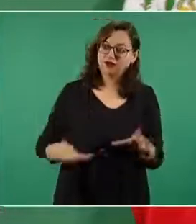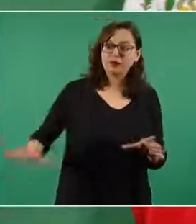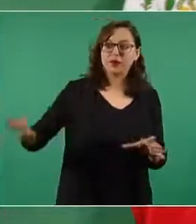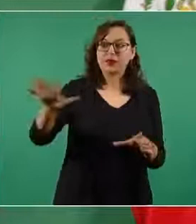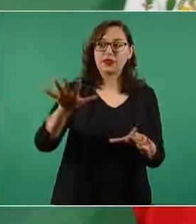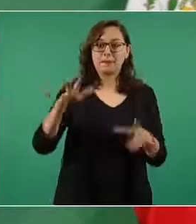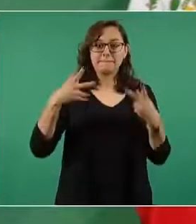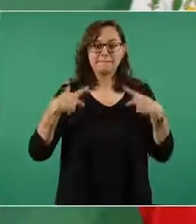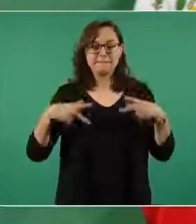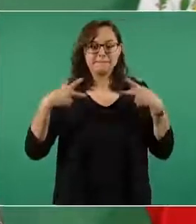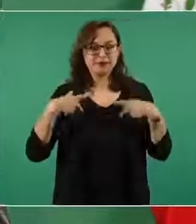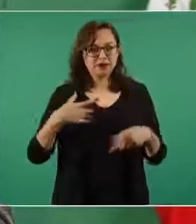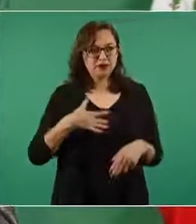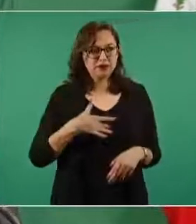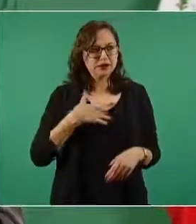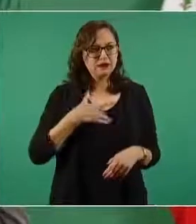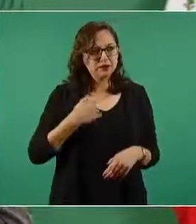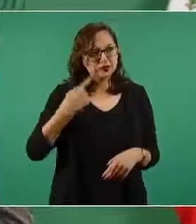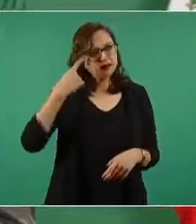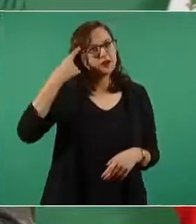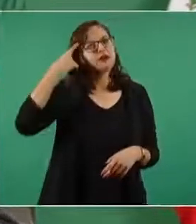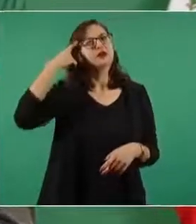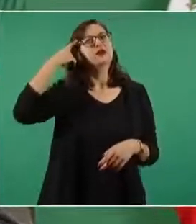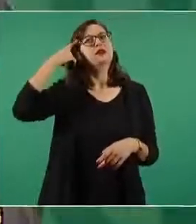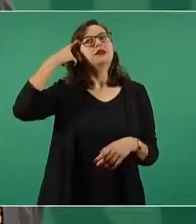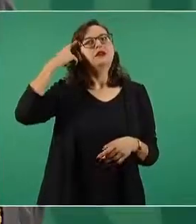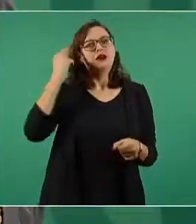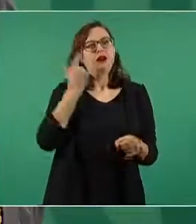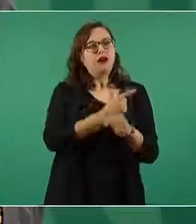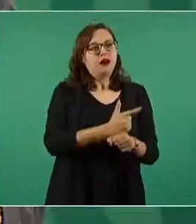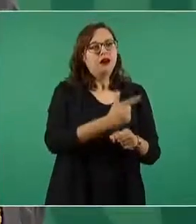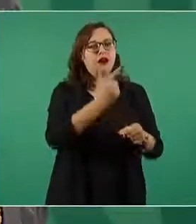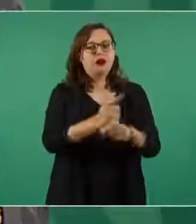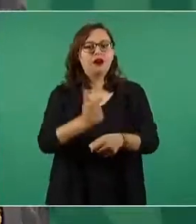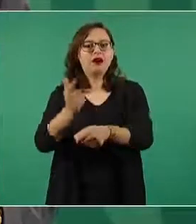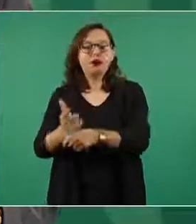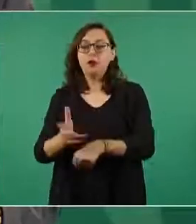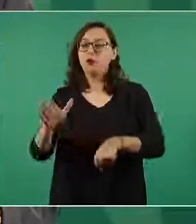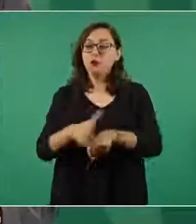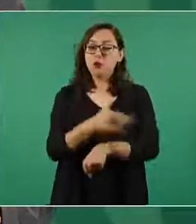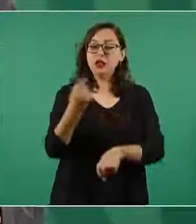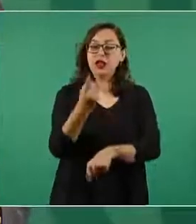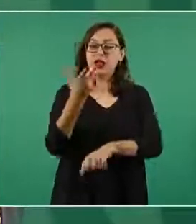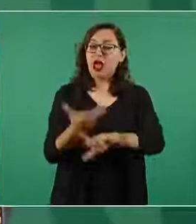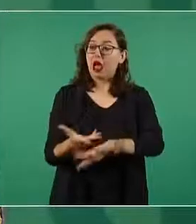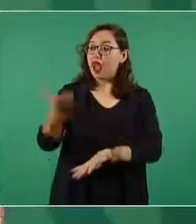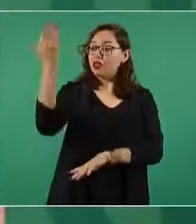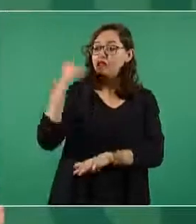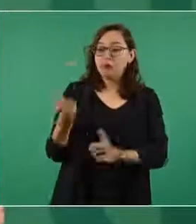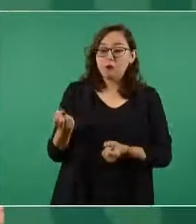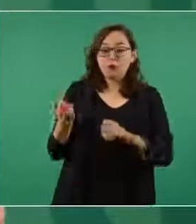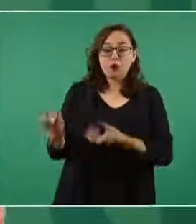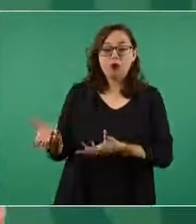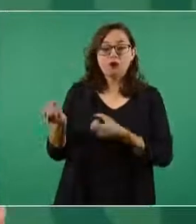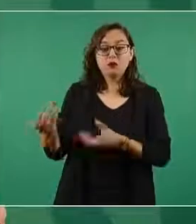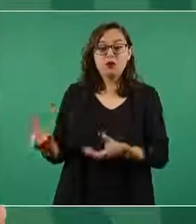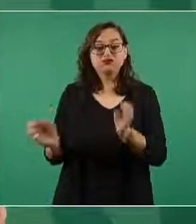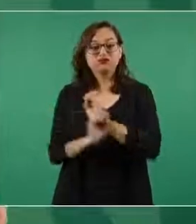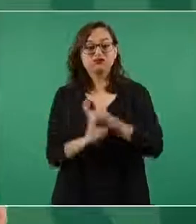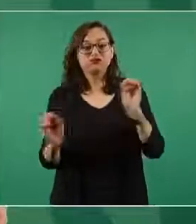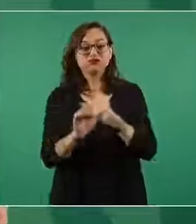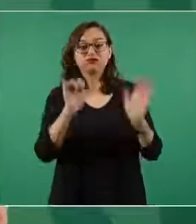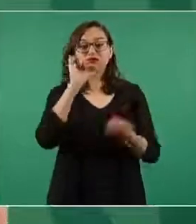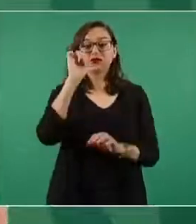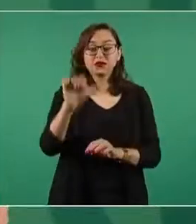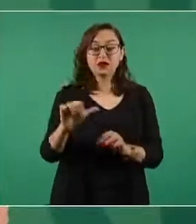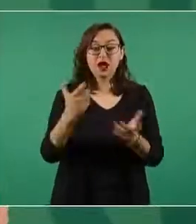no recibían nada y ahora están recibiendo beneficios.